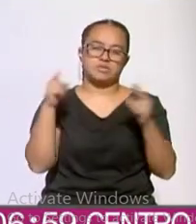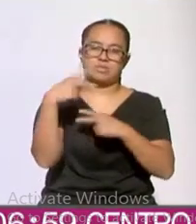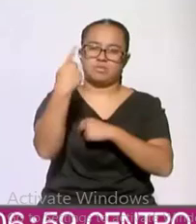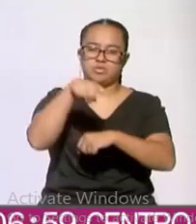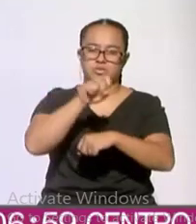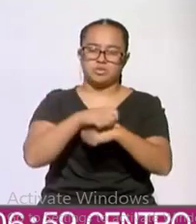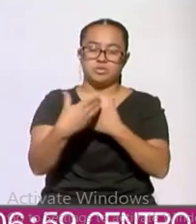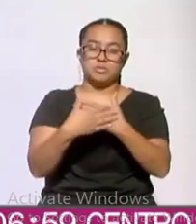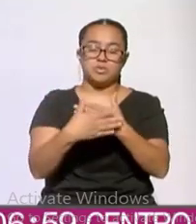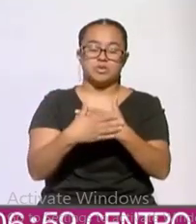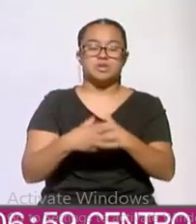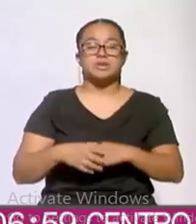vemos la próxima y te seguimos en Redes Pausa.